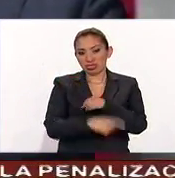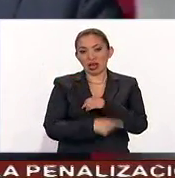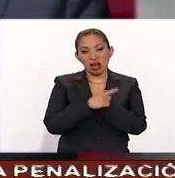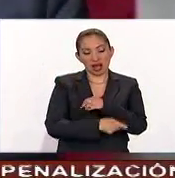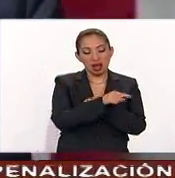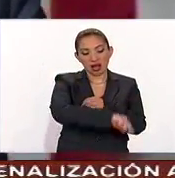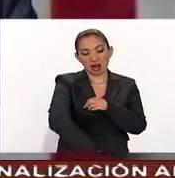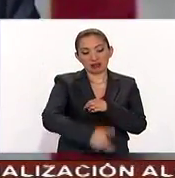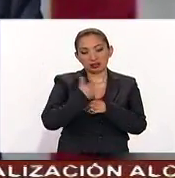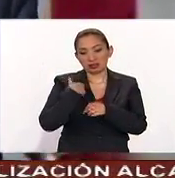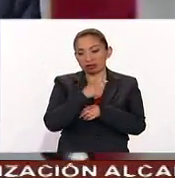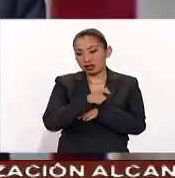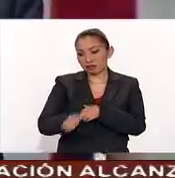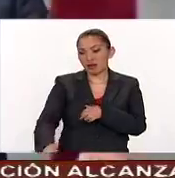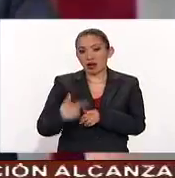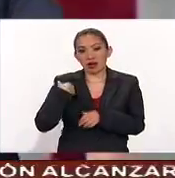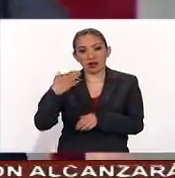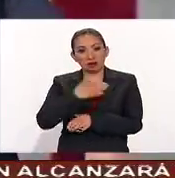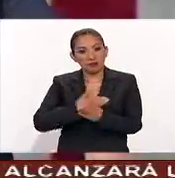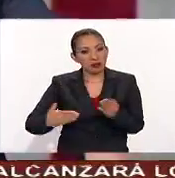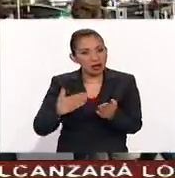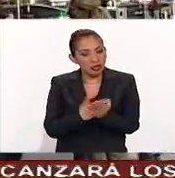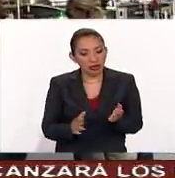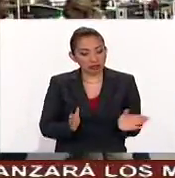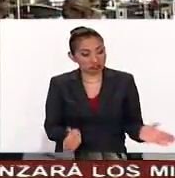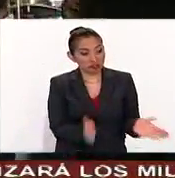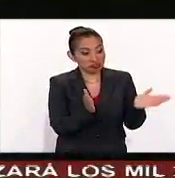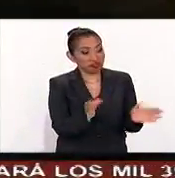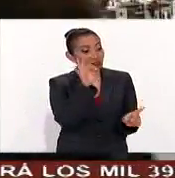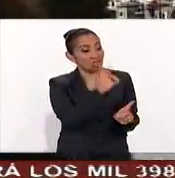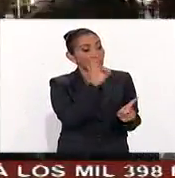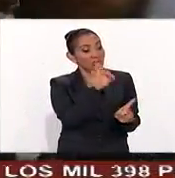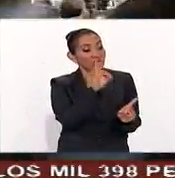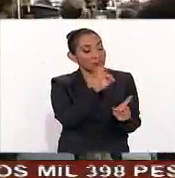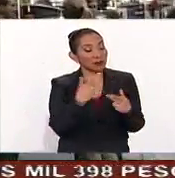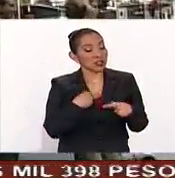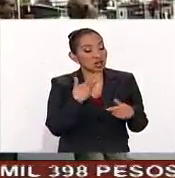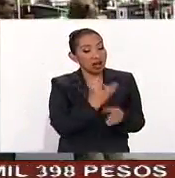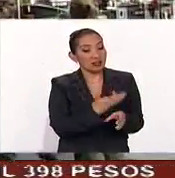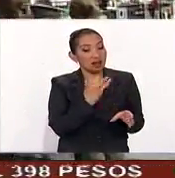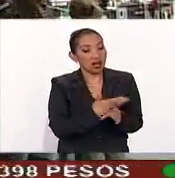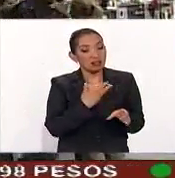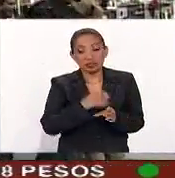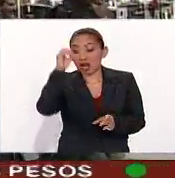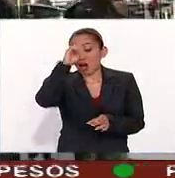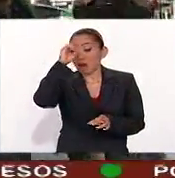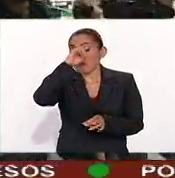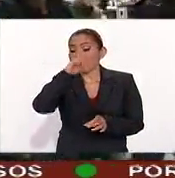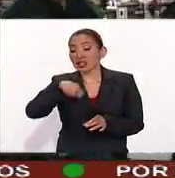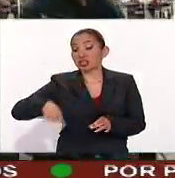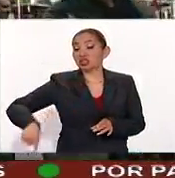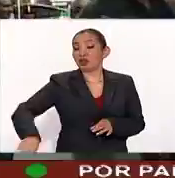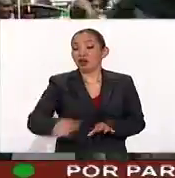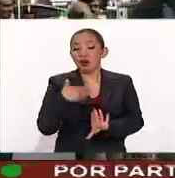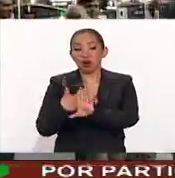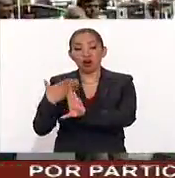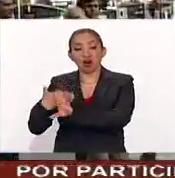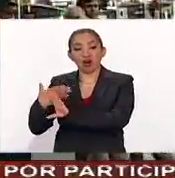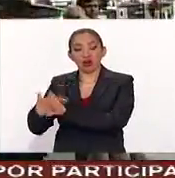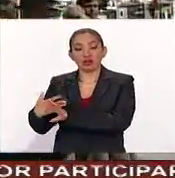los salarios de la clase media al fragmentar los sentimientos de los estadounidenses y polarizar opiniones de los